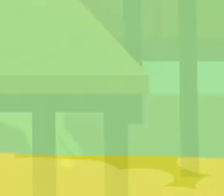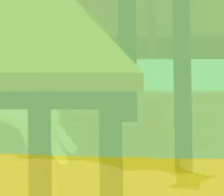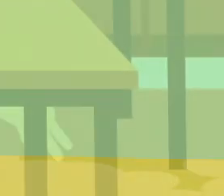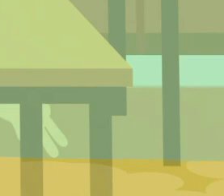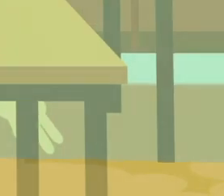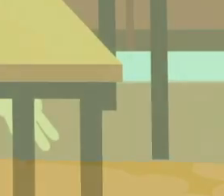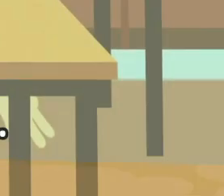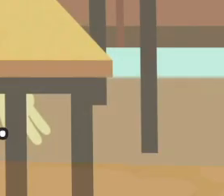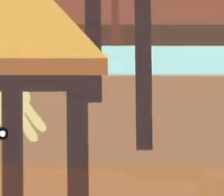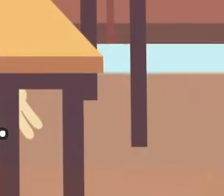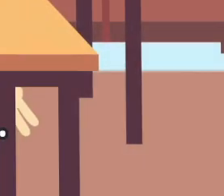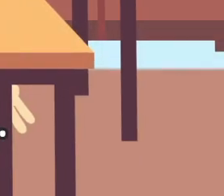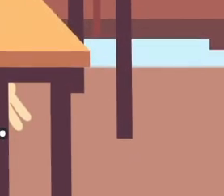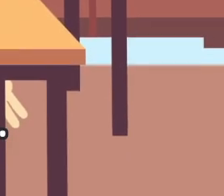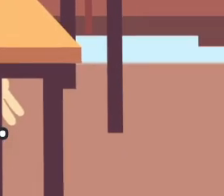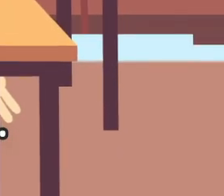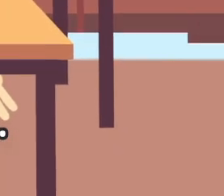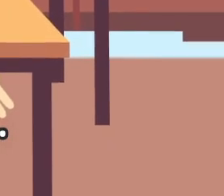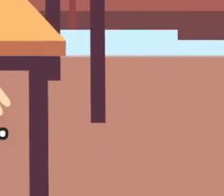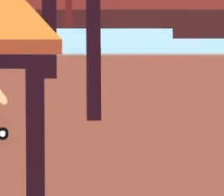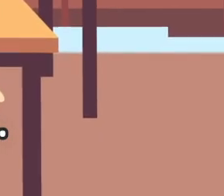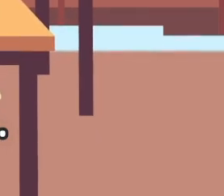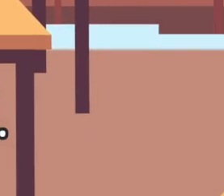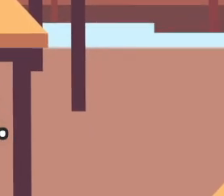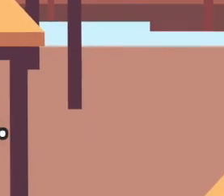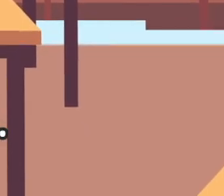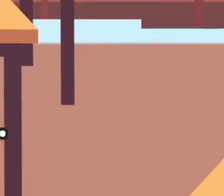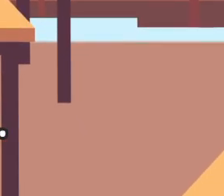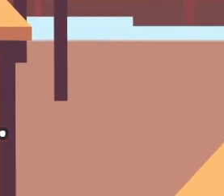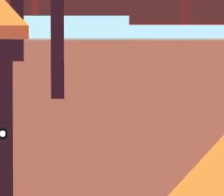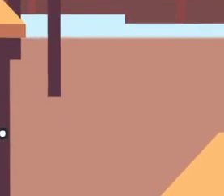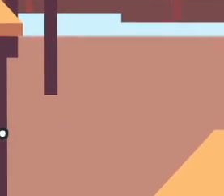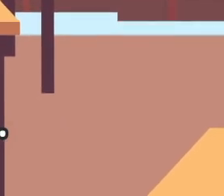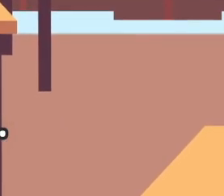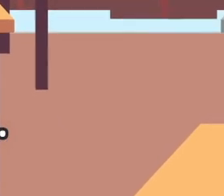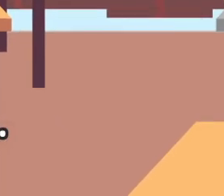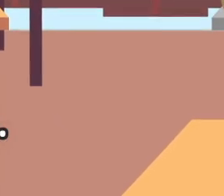Al tu lado eternamente